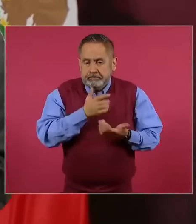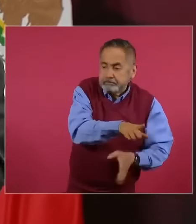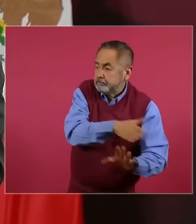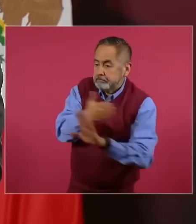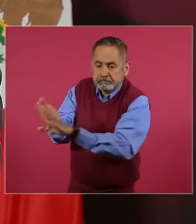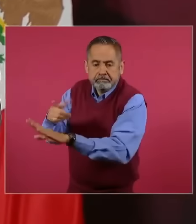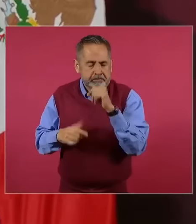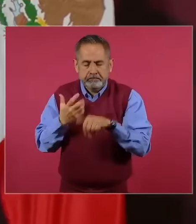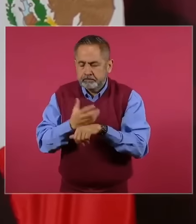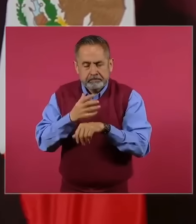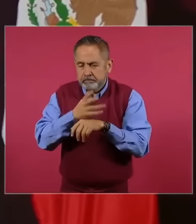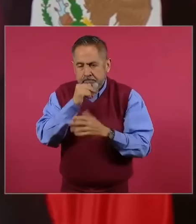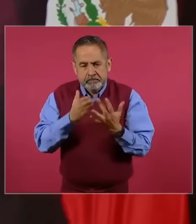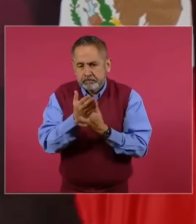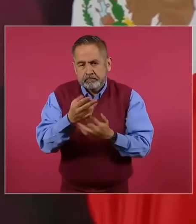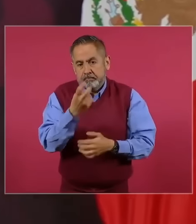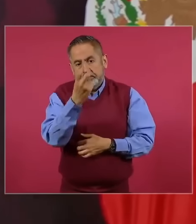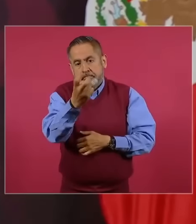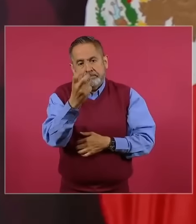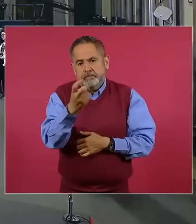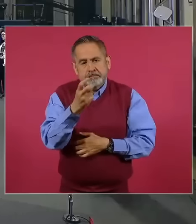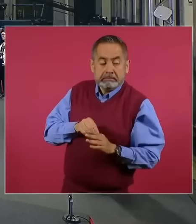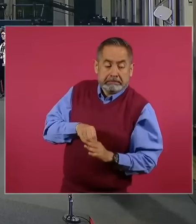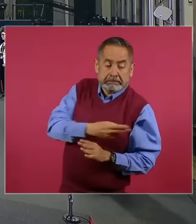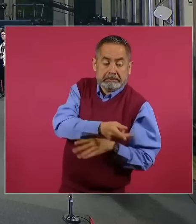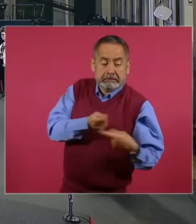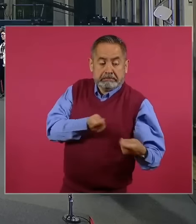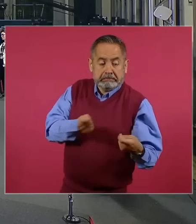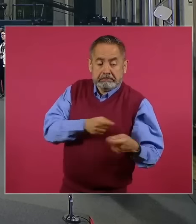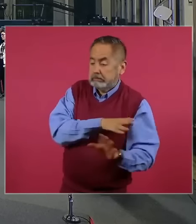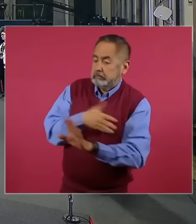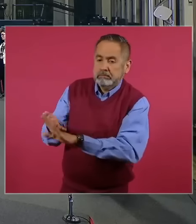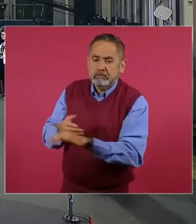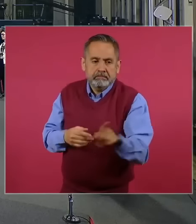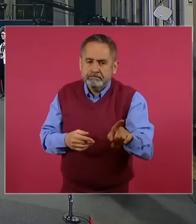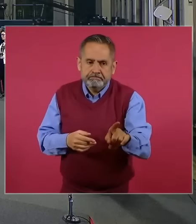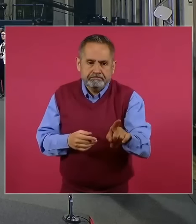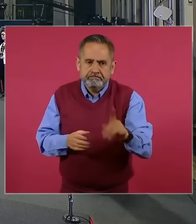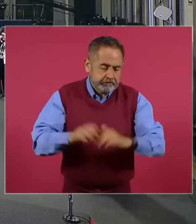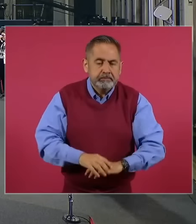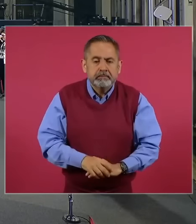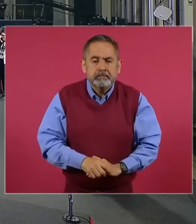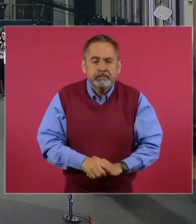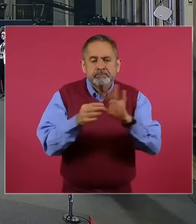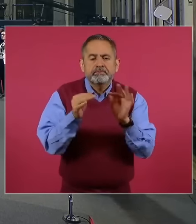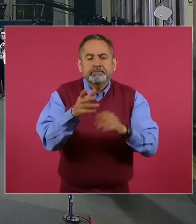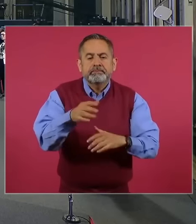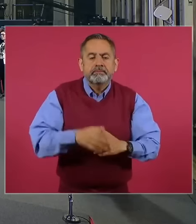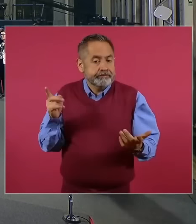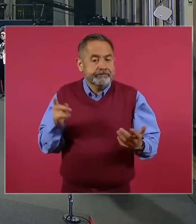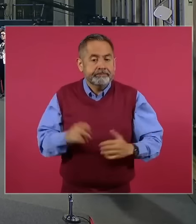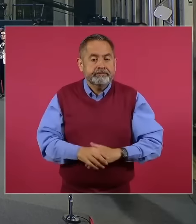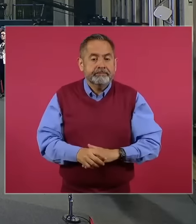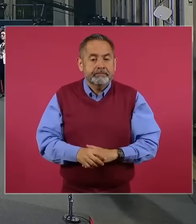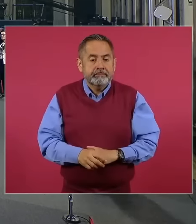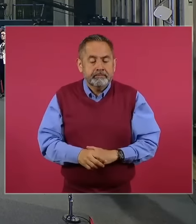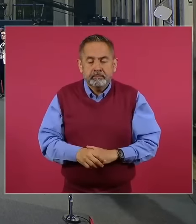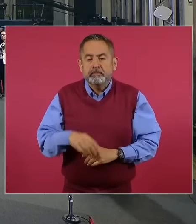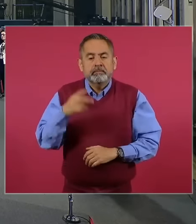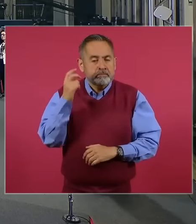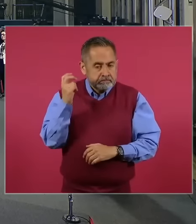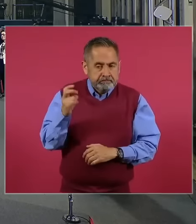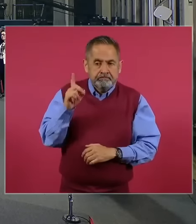también, es un acto intervencionista contrario de nuestra Constitución. Pero en fin, entonces, en tal